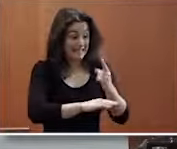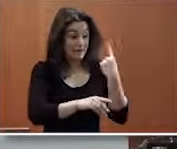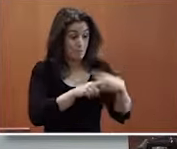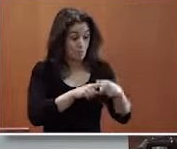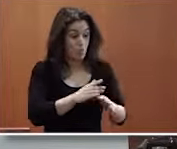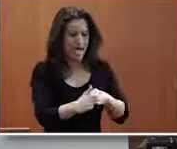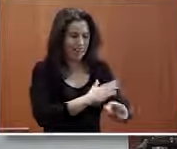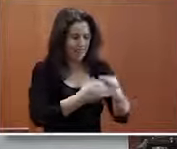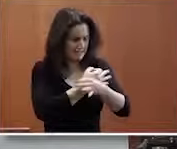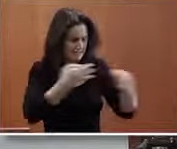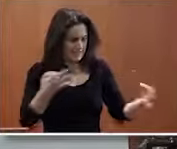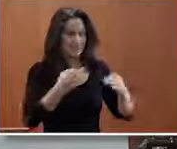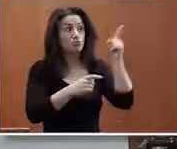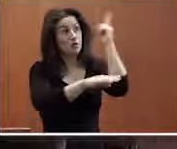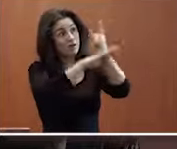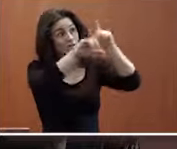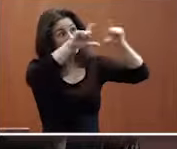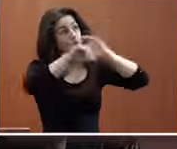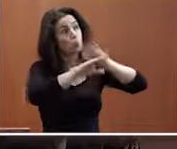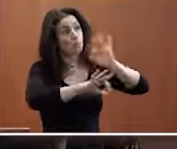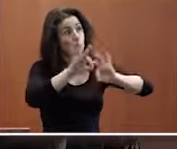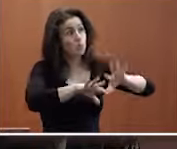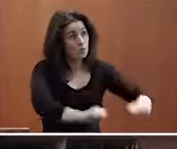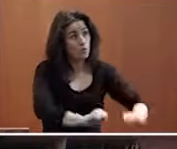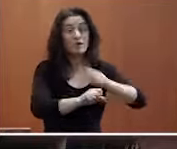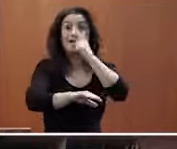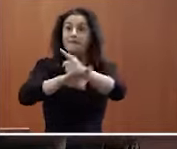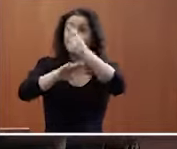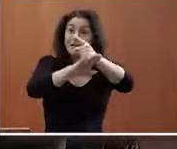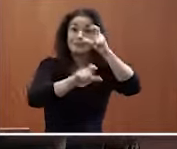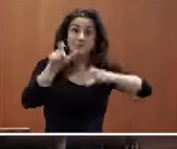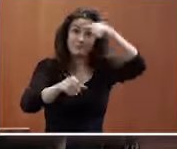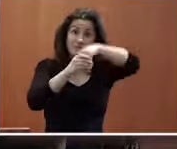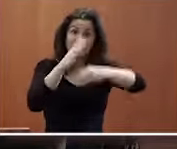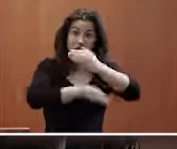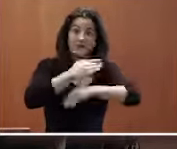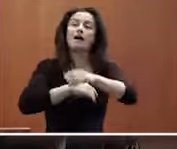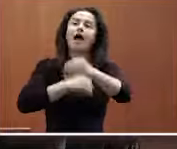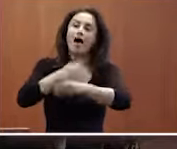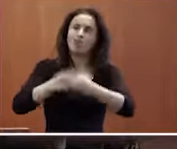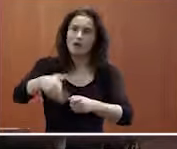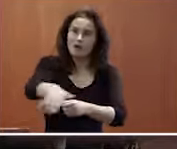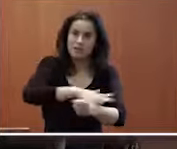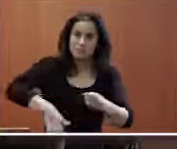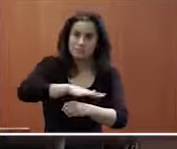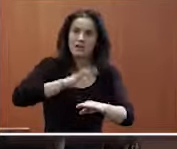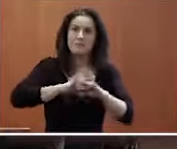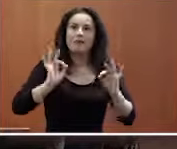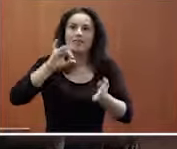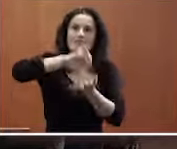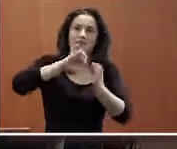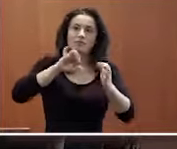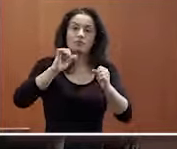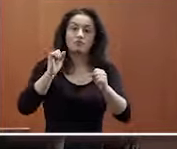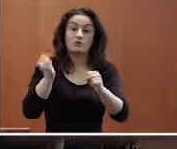accesibles exija que las empresas cumplan su cuota exige que que trabajen personas con discapacidad reserve usted un espacio en determinadas actividades a centros especiales de